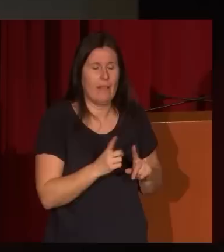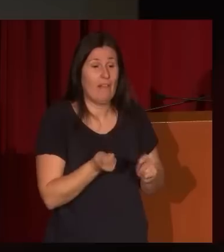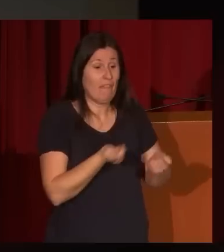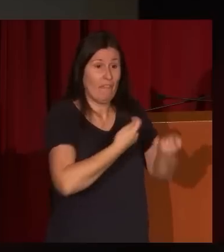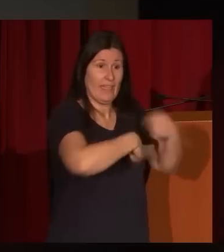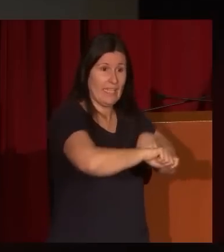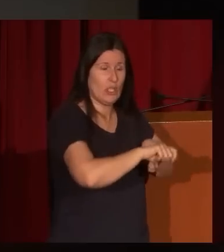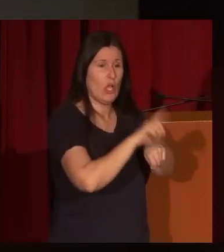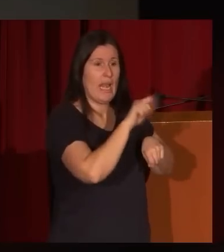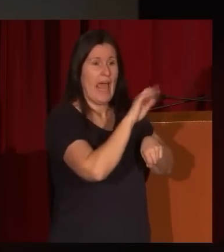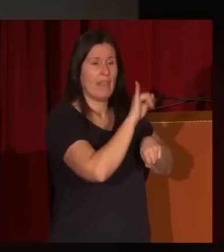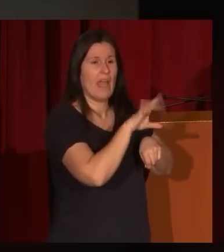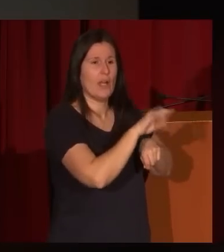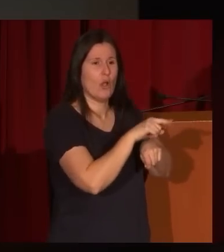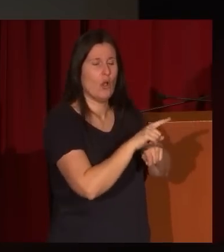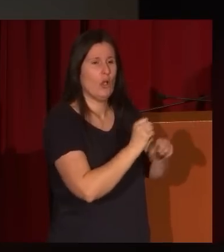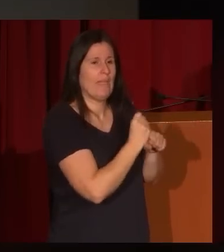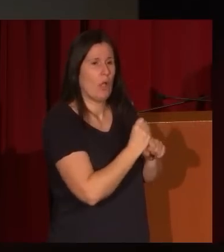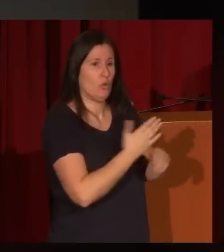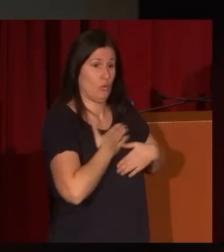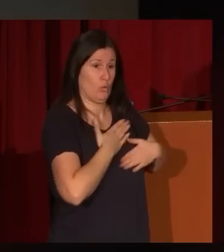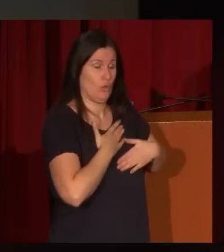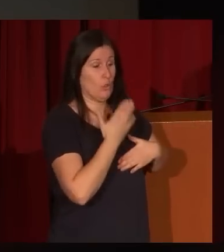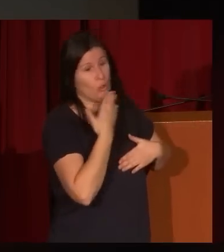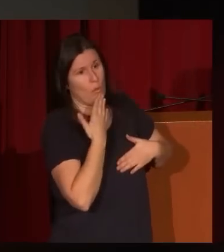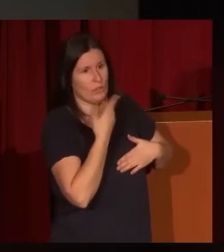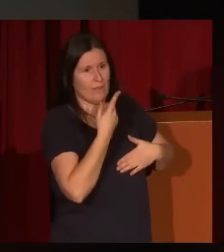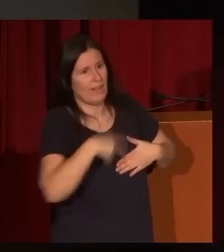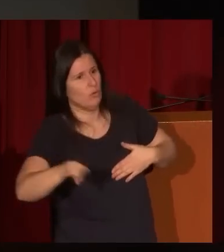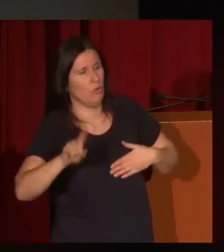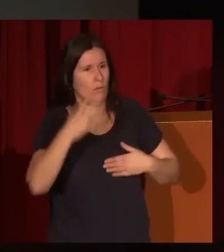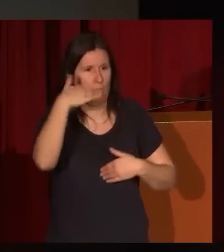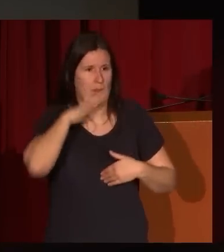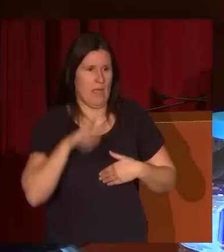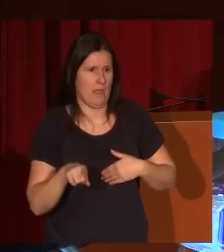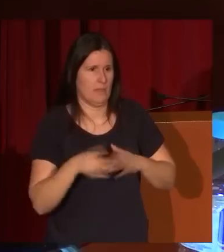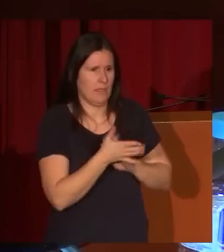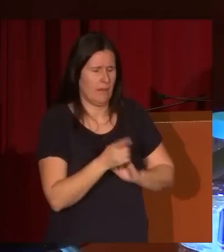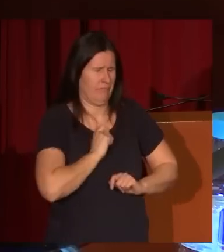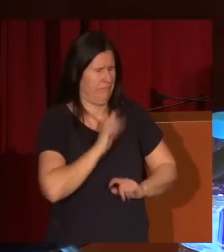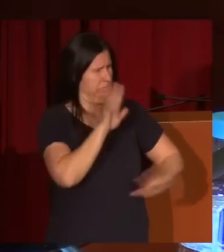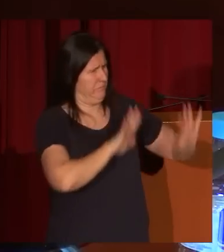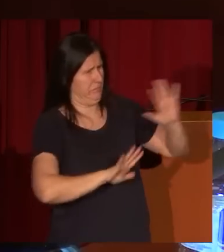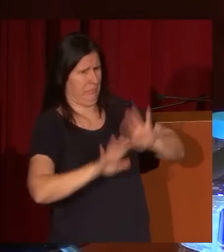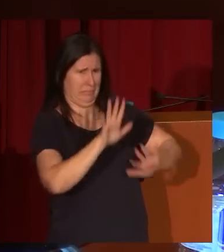Galdiano obras suyas como si fueran de su padre. Con lo cual, todo se complica muchísimo más.